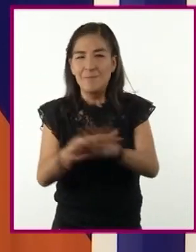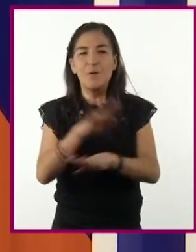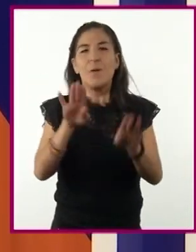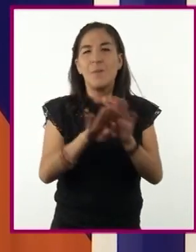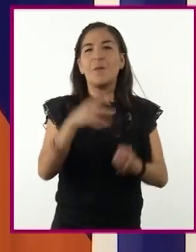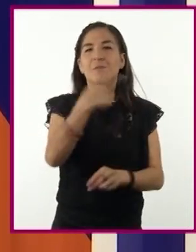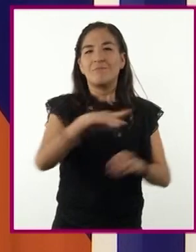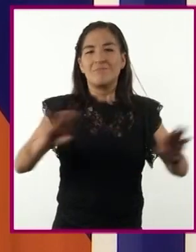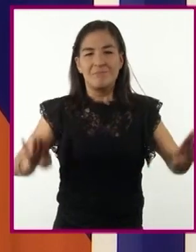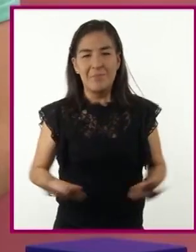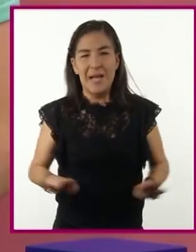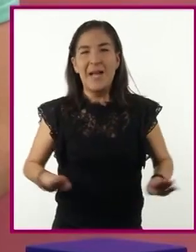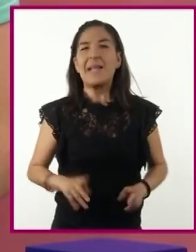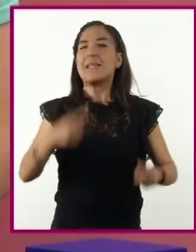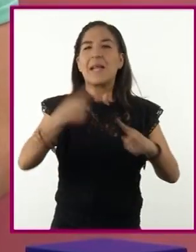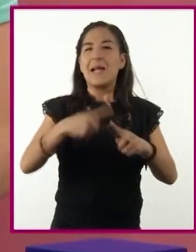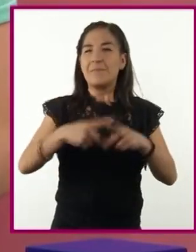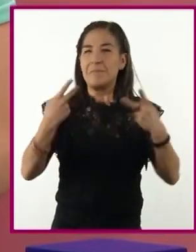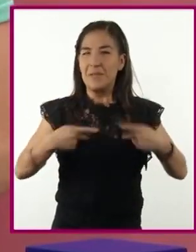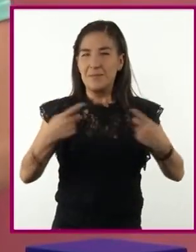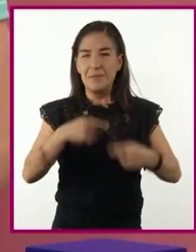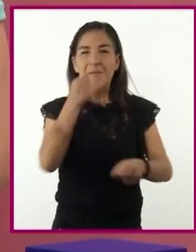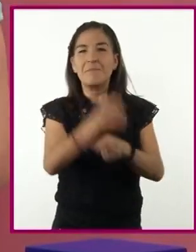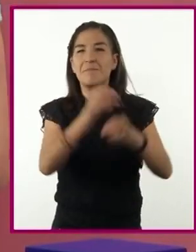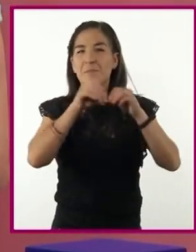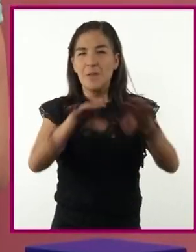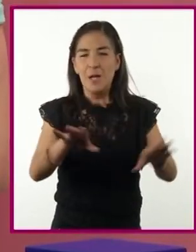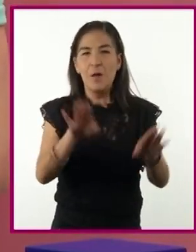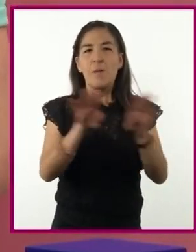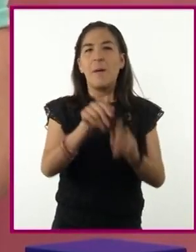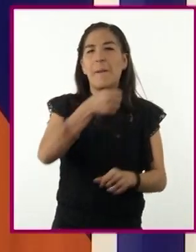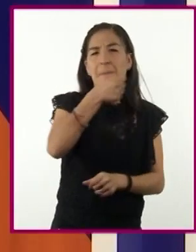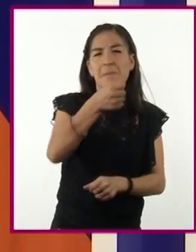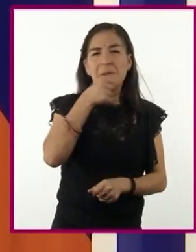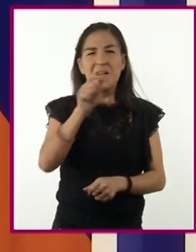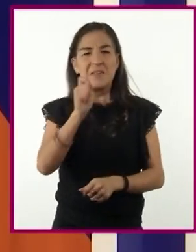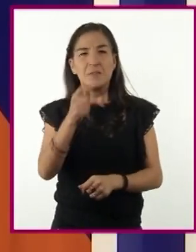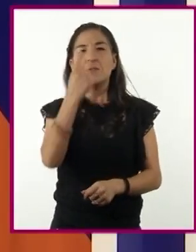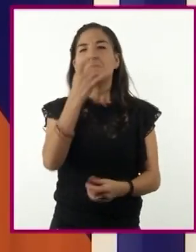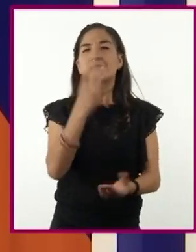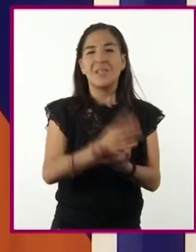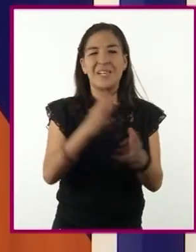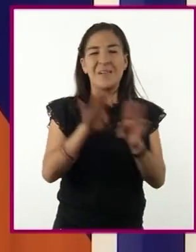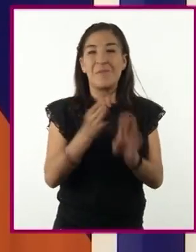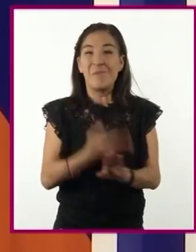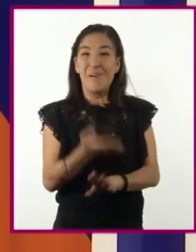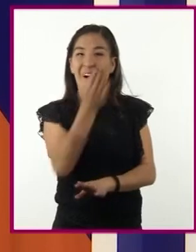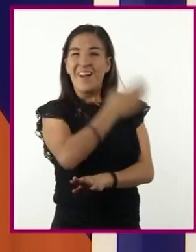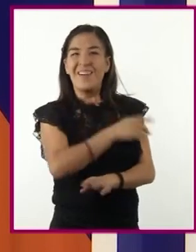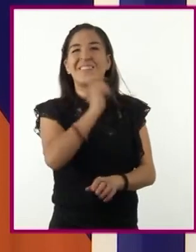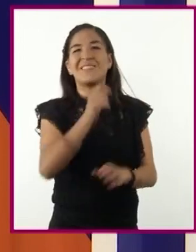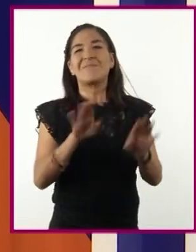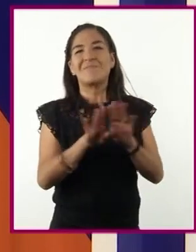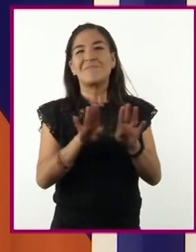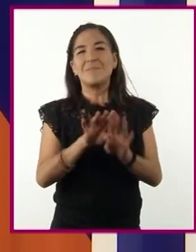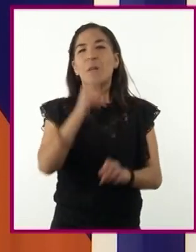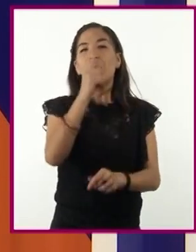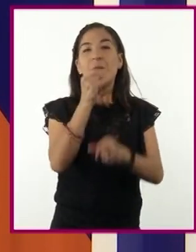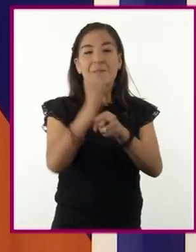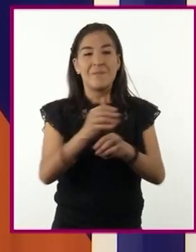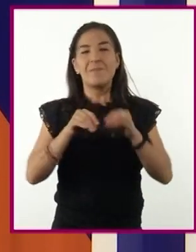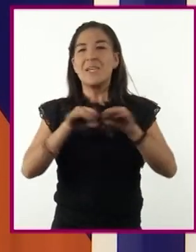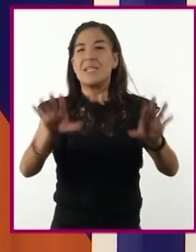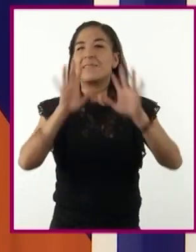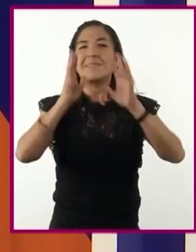en la actitud de quien informa. Un periodista radiofónico que no se limita como lo hacía antes a difundir lo que